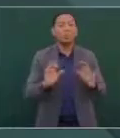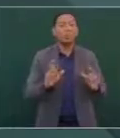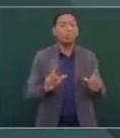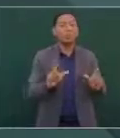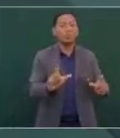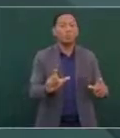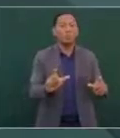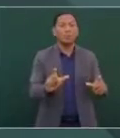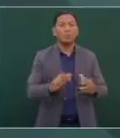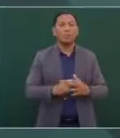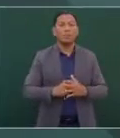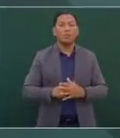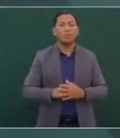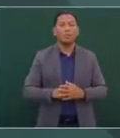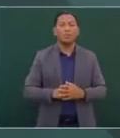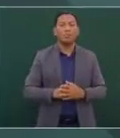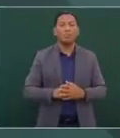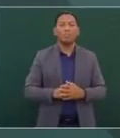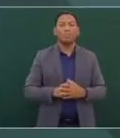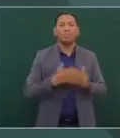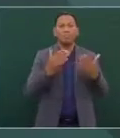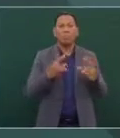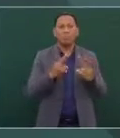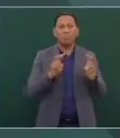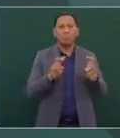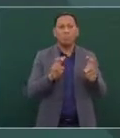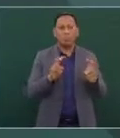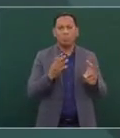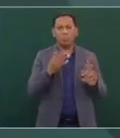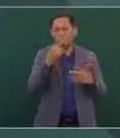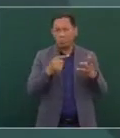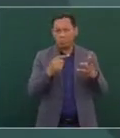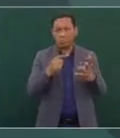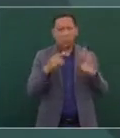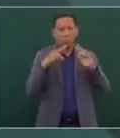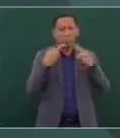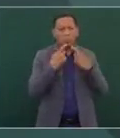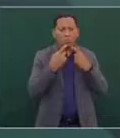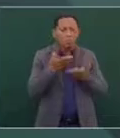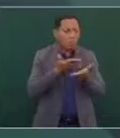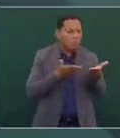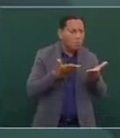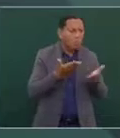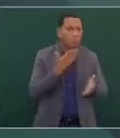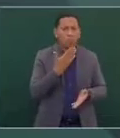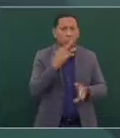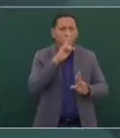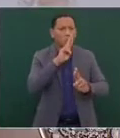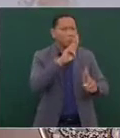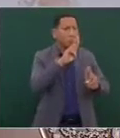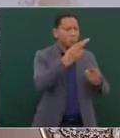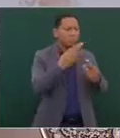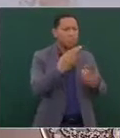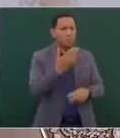fue muy buena la reunión, muy respetuosa